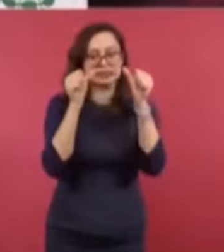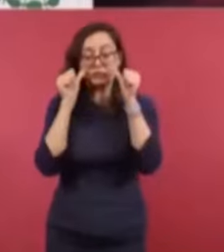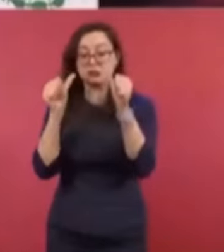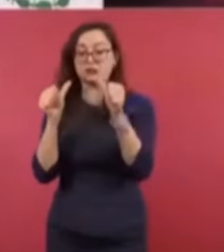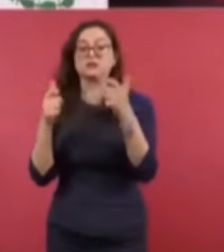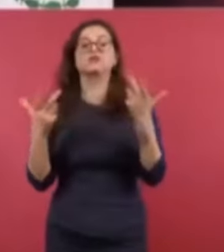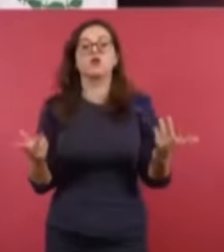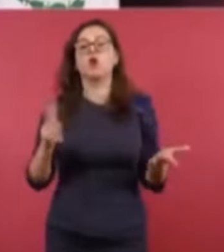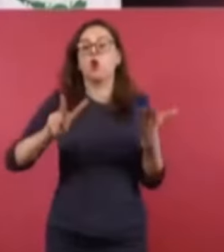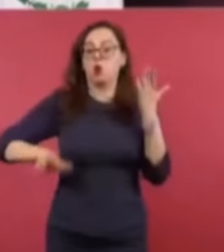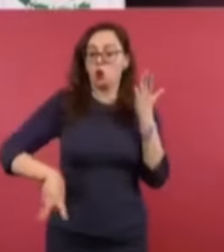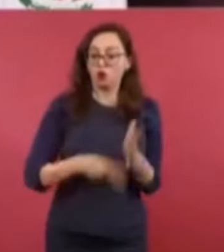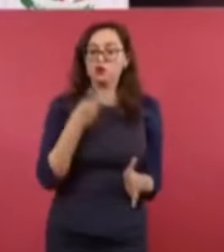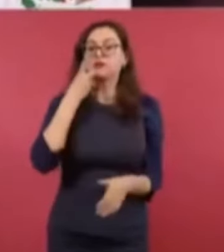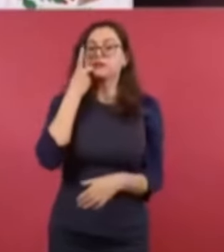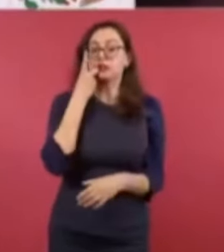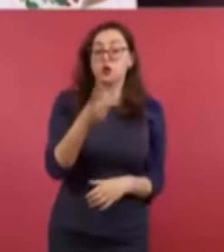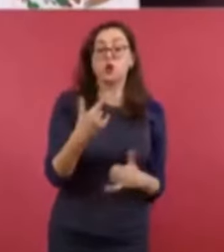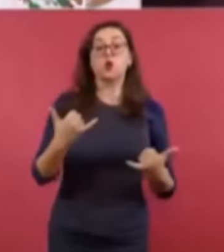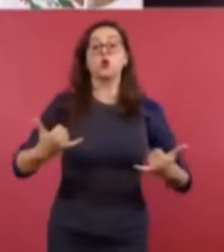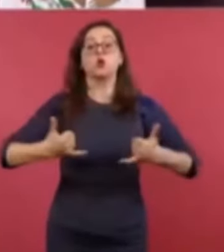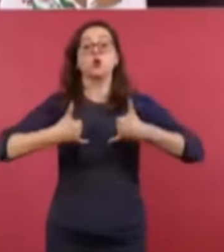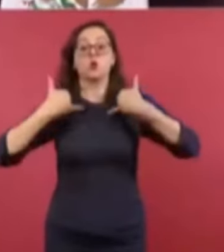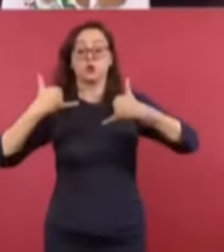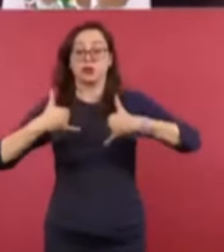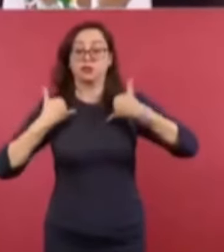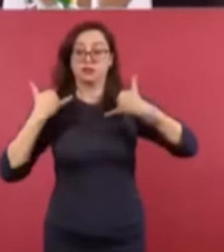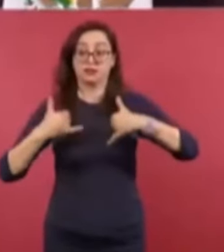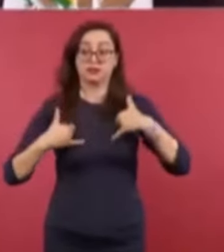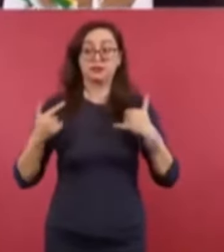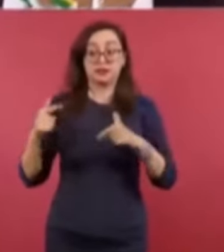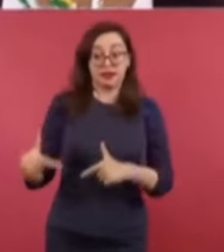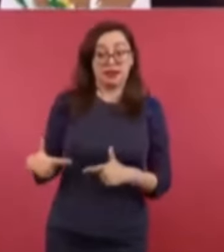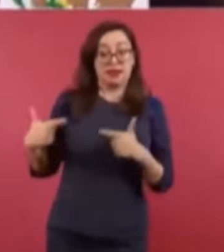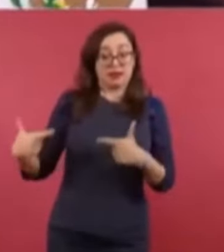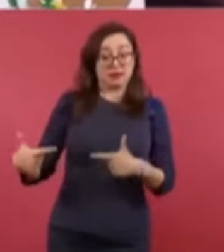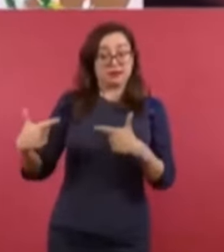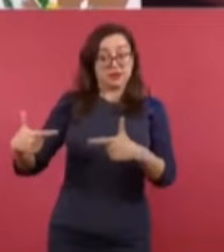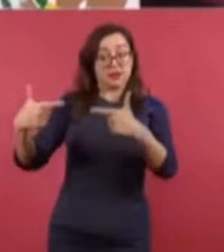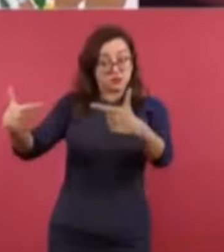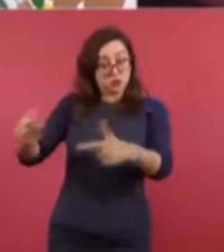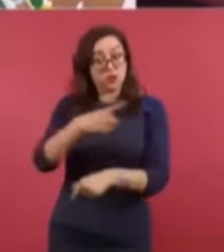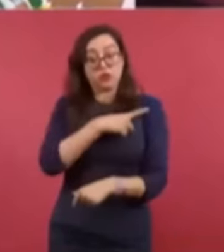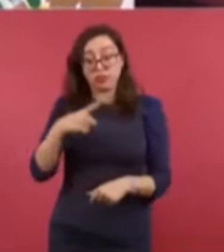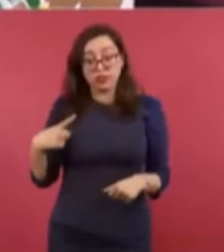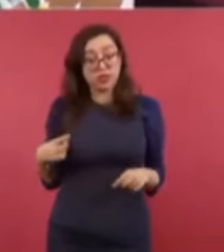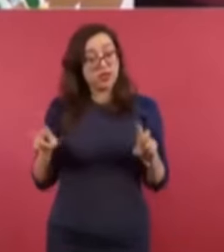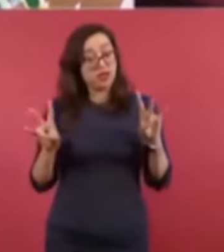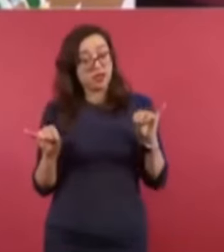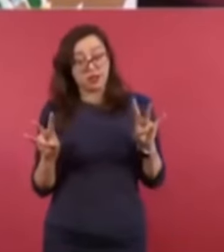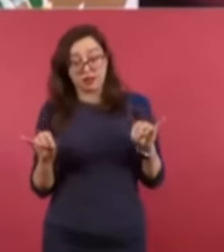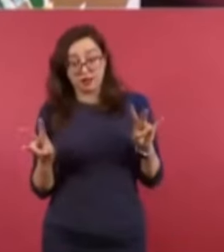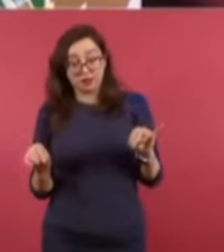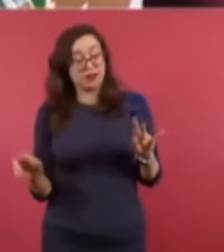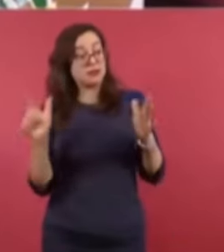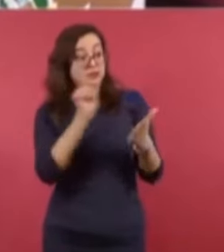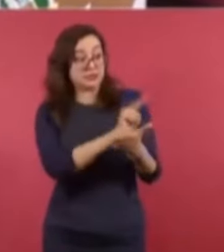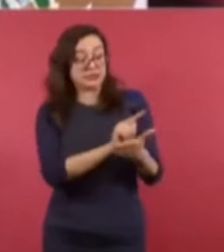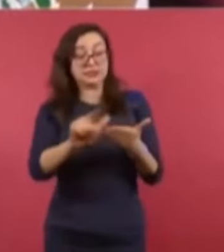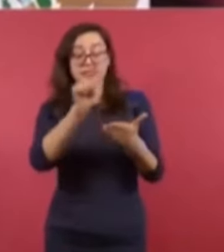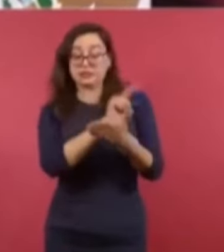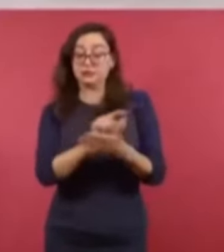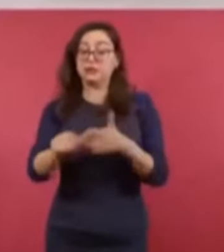jóvenes. A ellos les va a tocar seguir limpiando, seguir desterrando